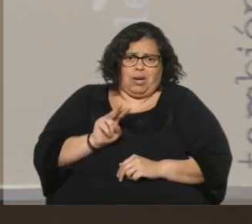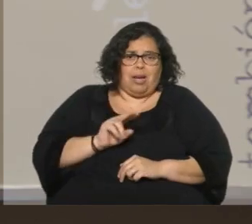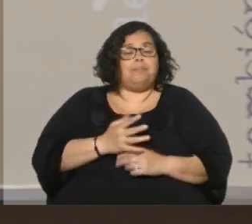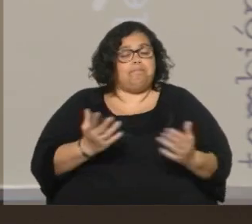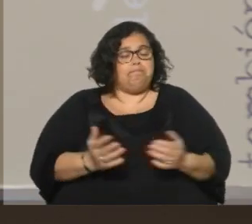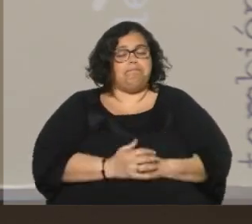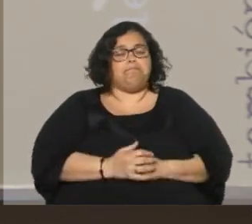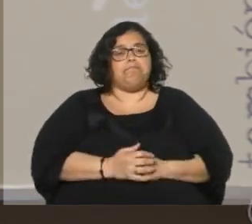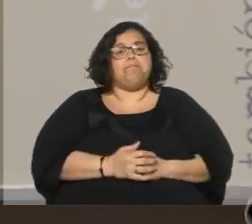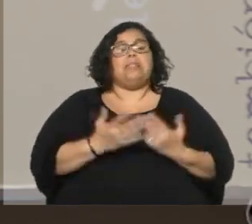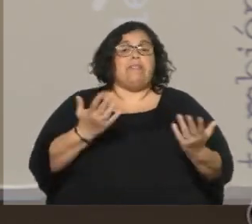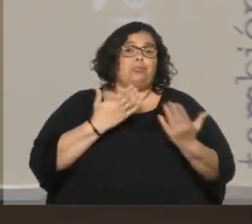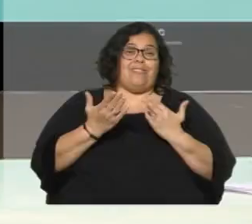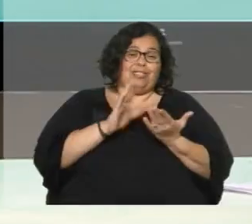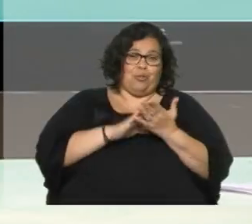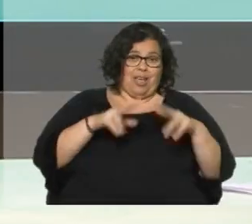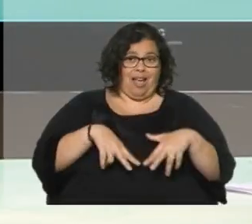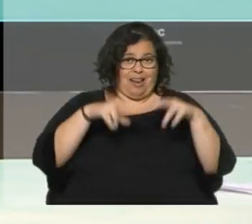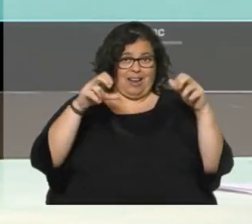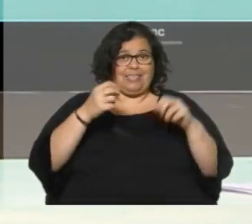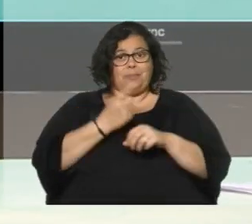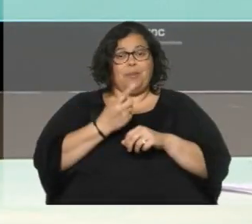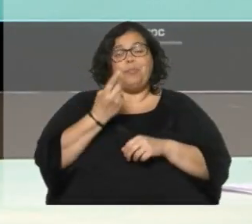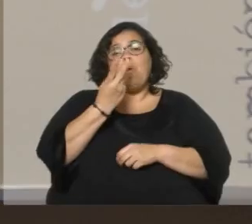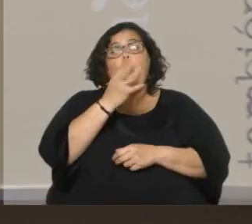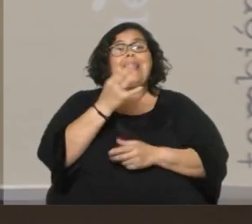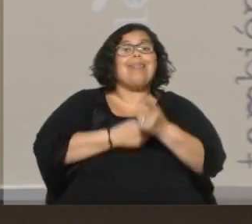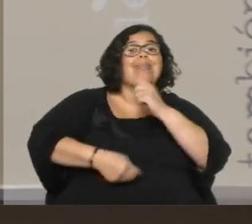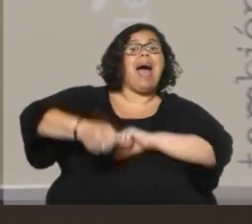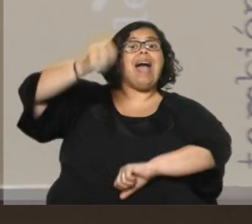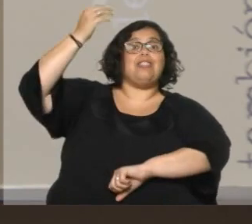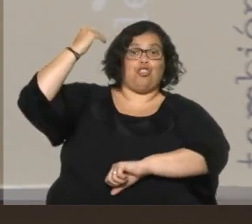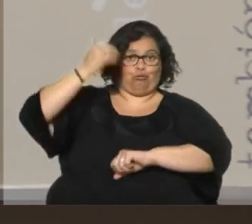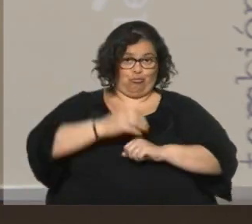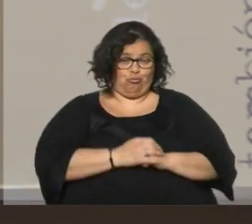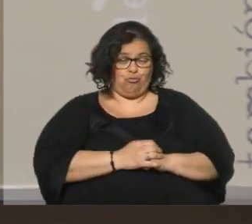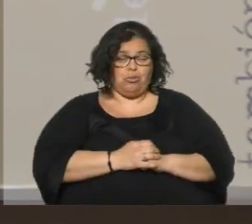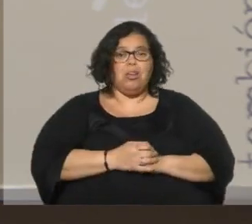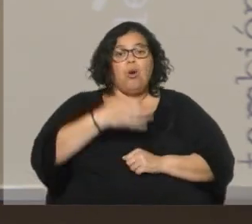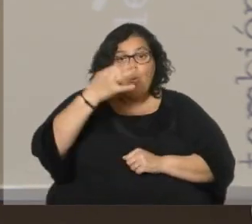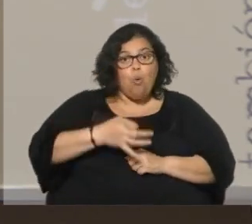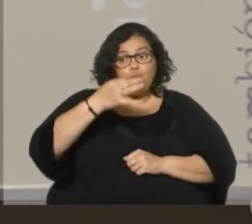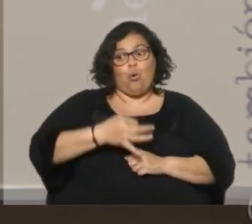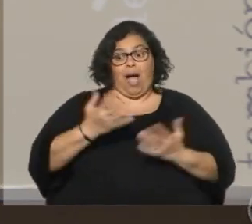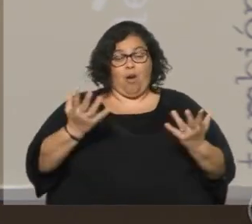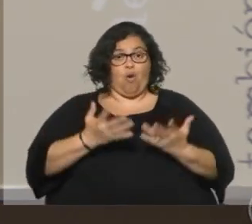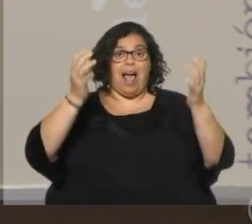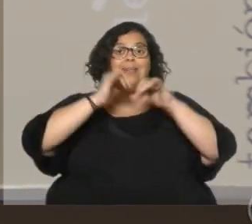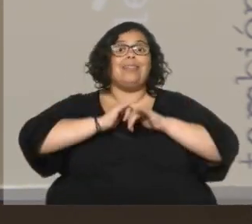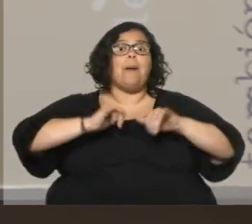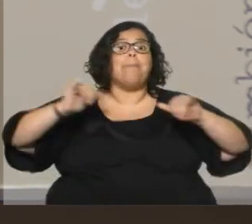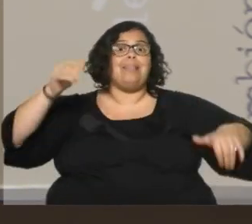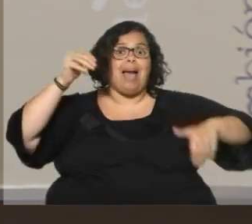Vamos a la columna, si les parece. Nos vamos 40 años atrás. Exactamente, porque justo en medio de esta campaña electoral